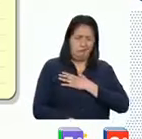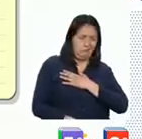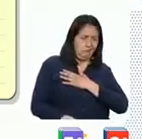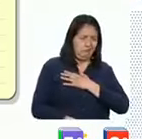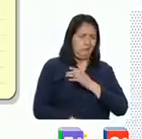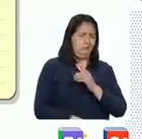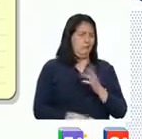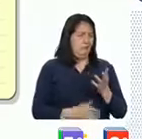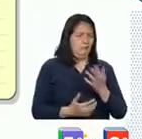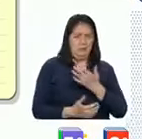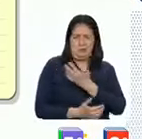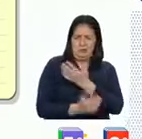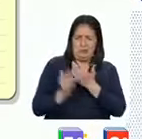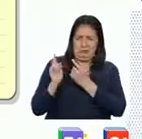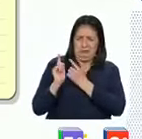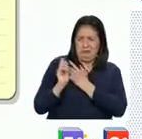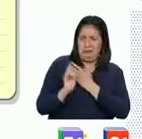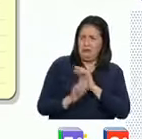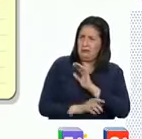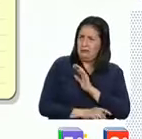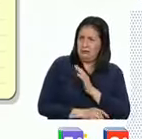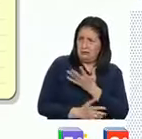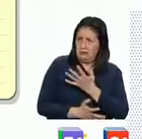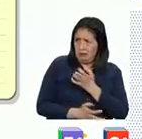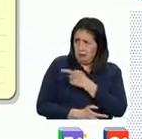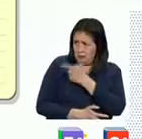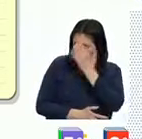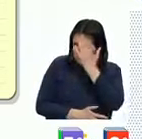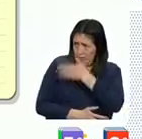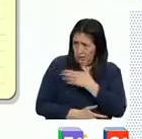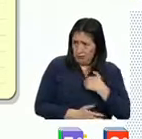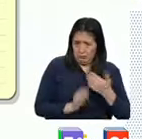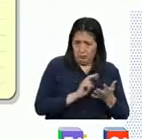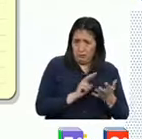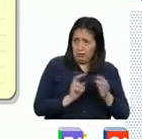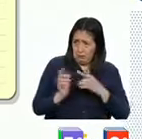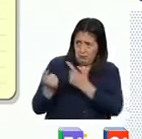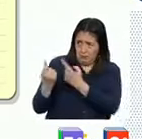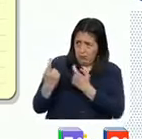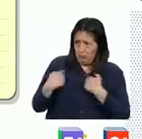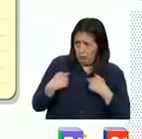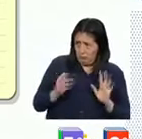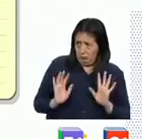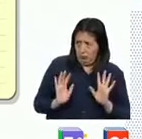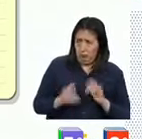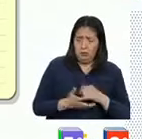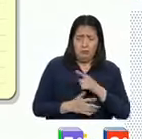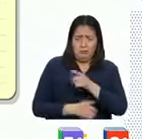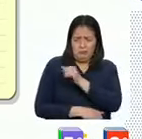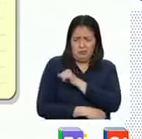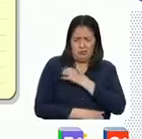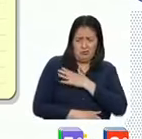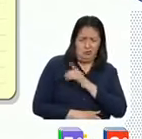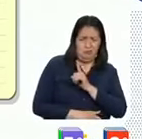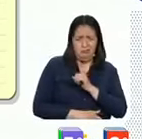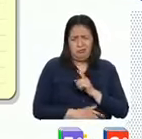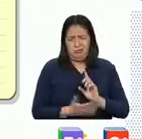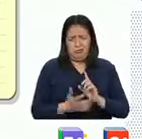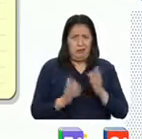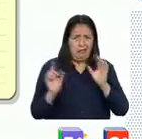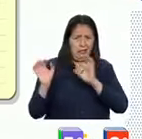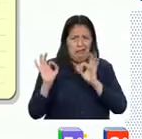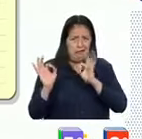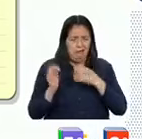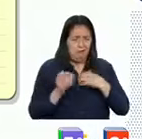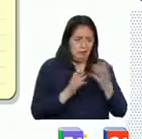que se pusiera tan cerca de mí. Le dije que si quisiera saber que estaba leyendo, me lo pregunté porque su actitud me distraía para continuar